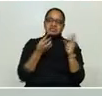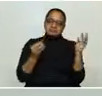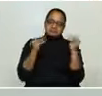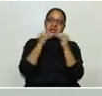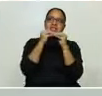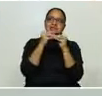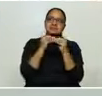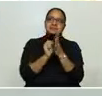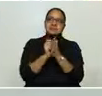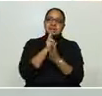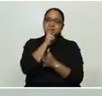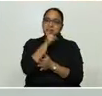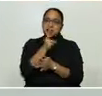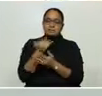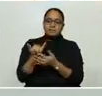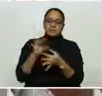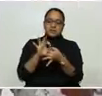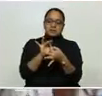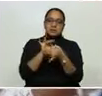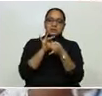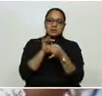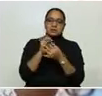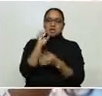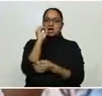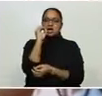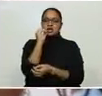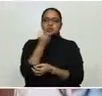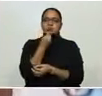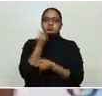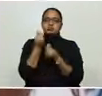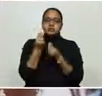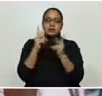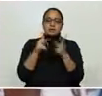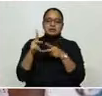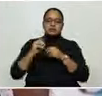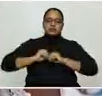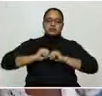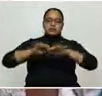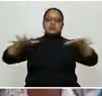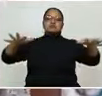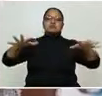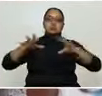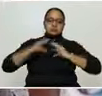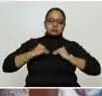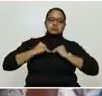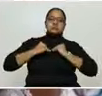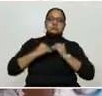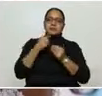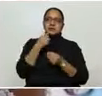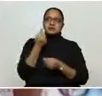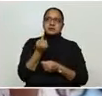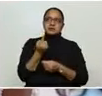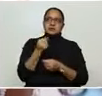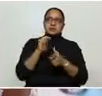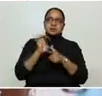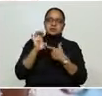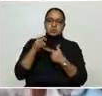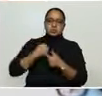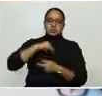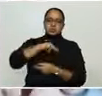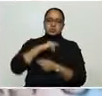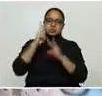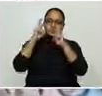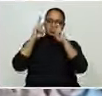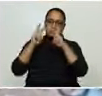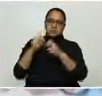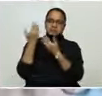si realmente coinciden porque tenemos muchos contactos y es ahí donde nosotros tenemos que ir haciendo el análisis como epidemiólogos.